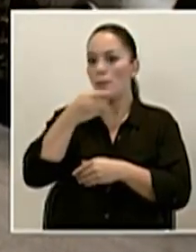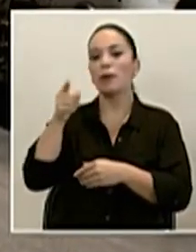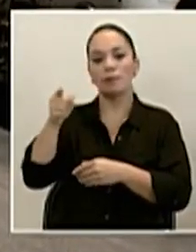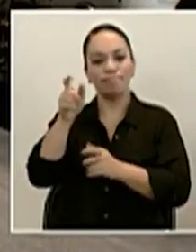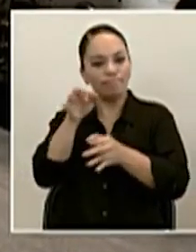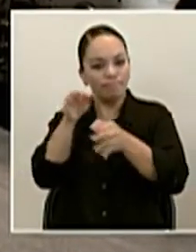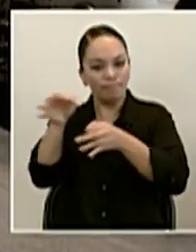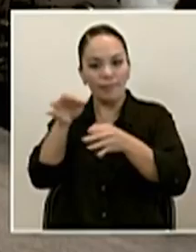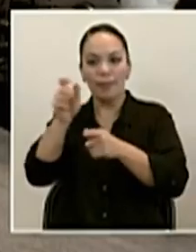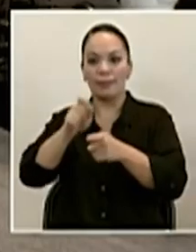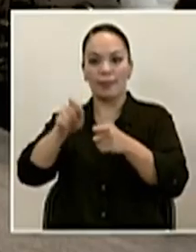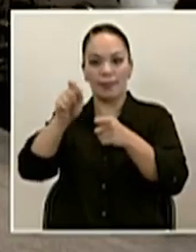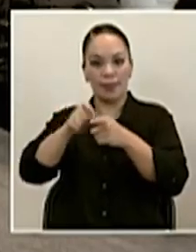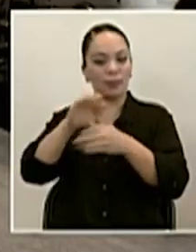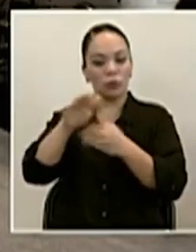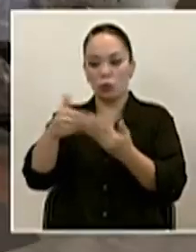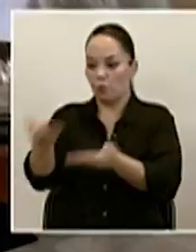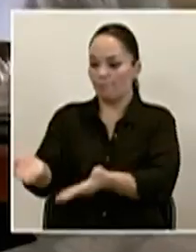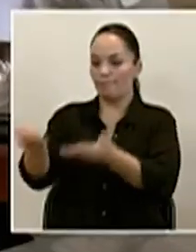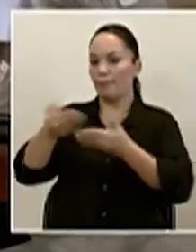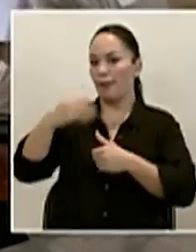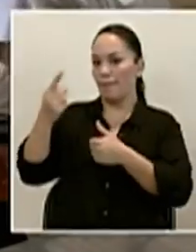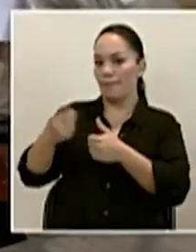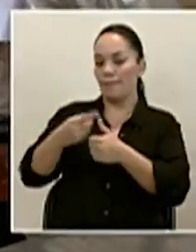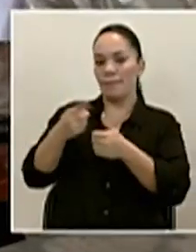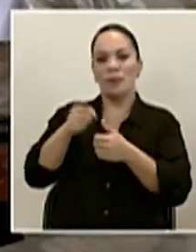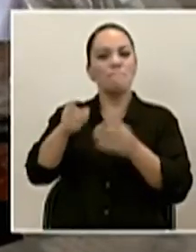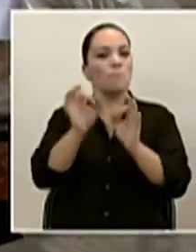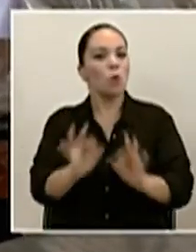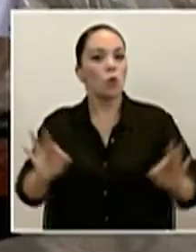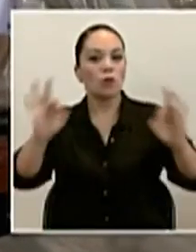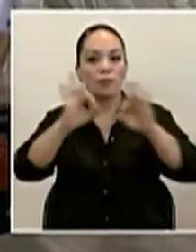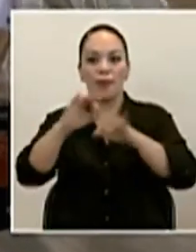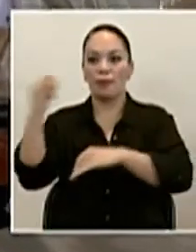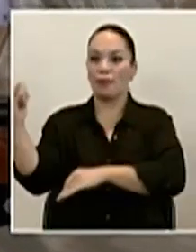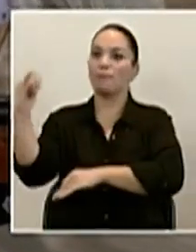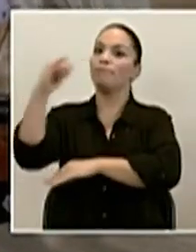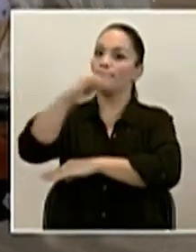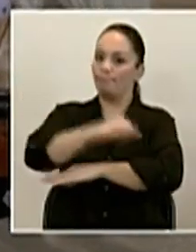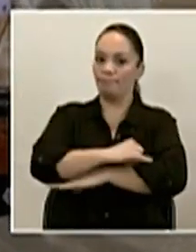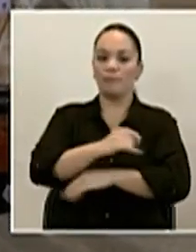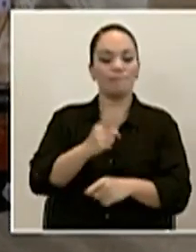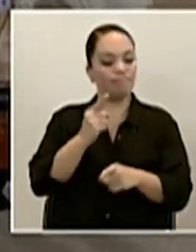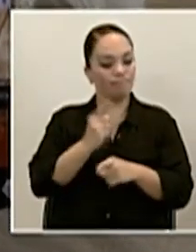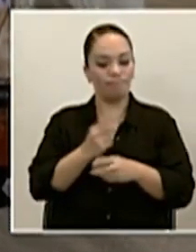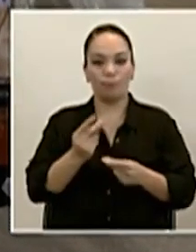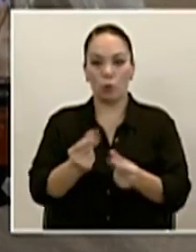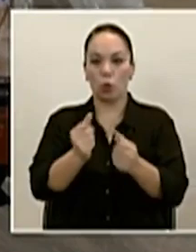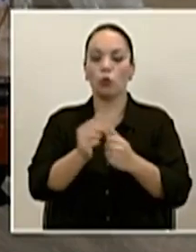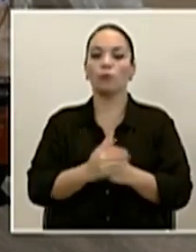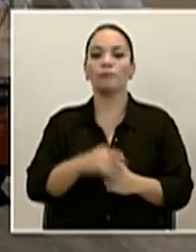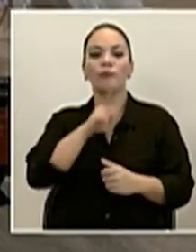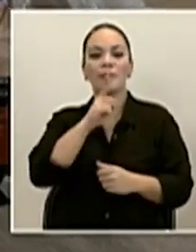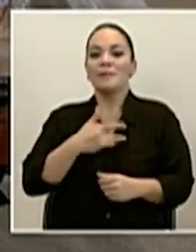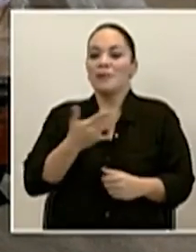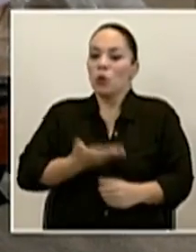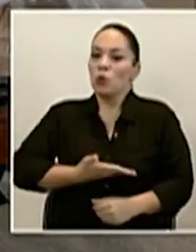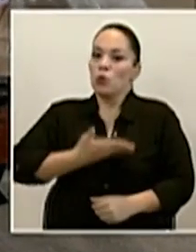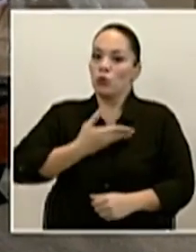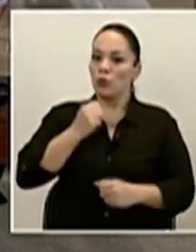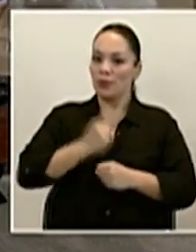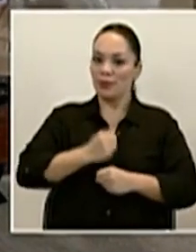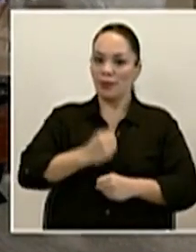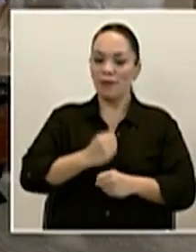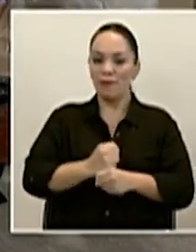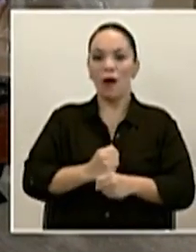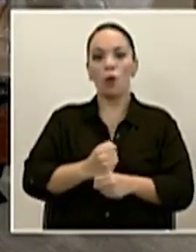primera entrega y por qué es tan importante que llegara vía aérea y de manera oportuna. Me siento muy orgulloso de este trabajo